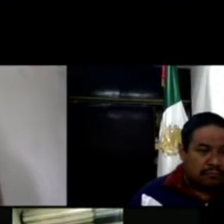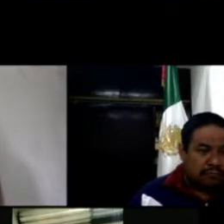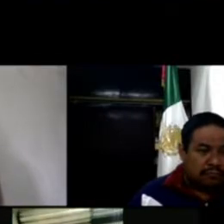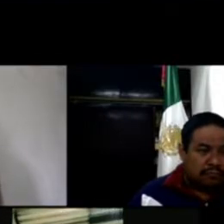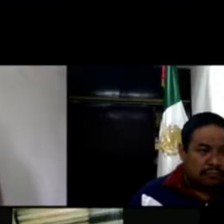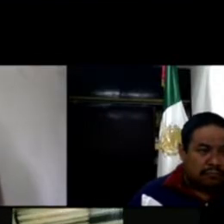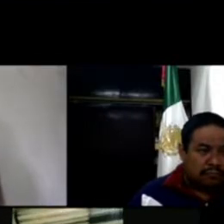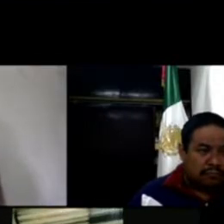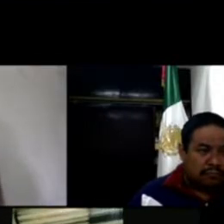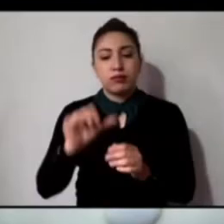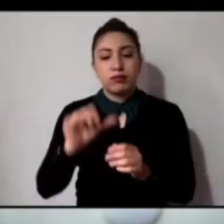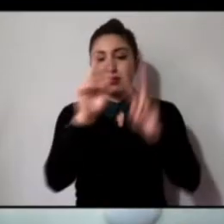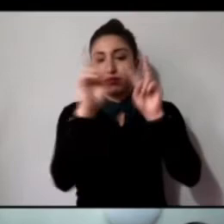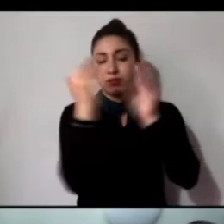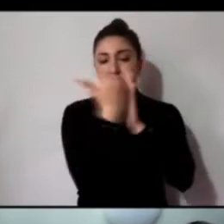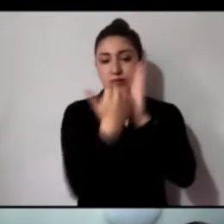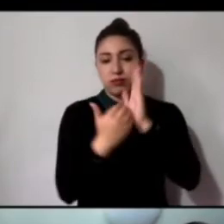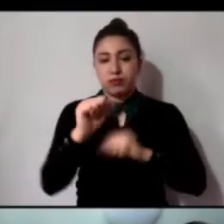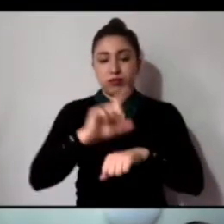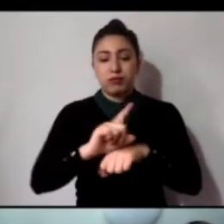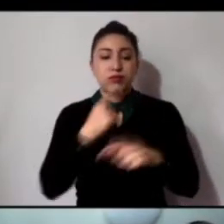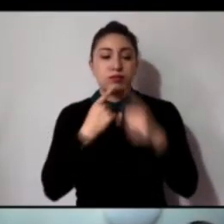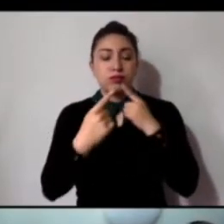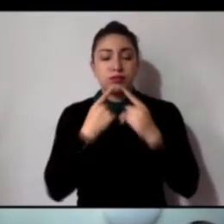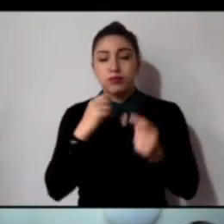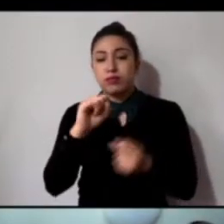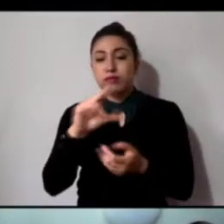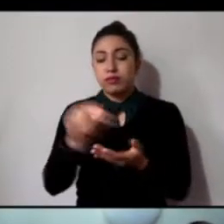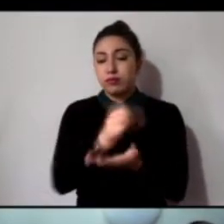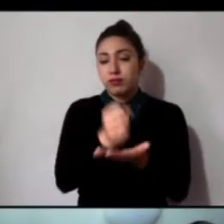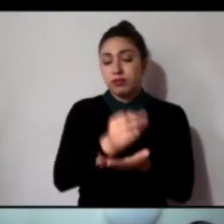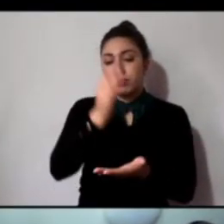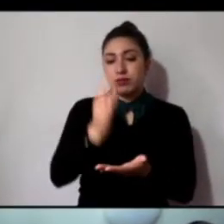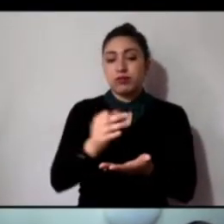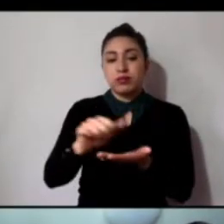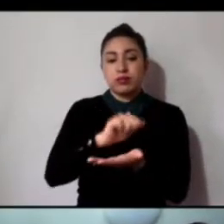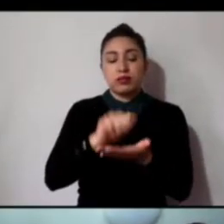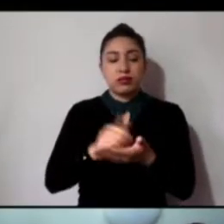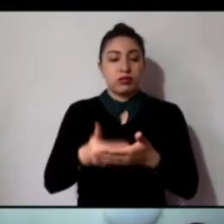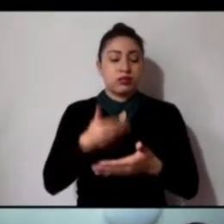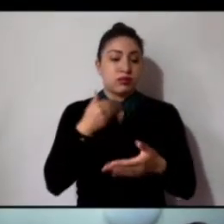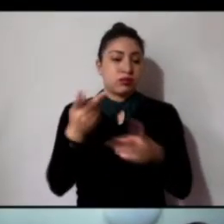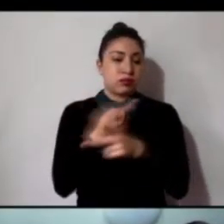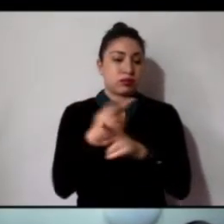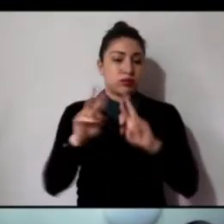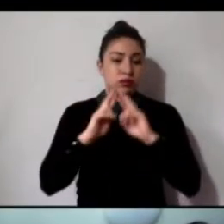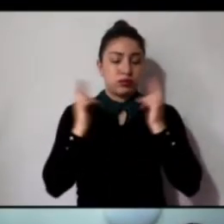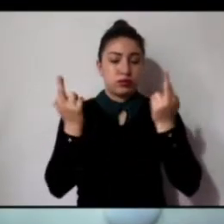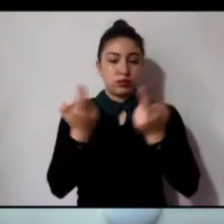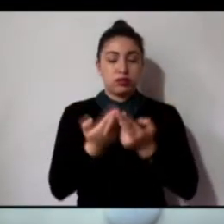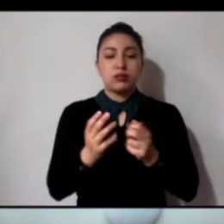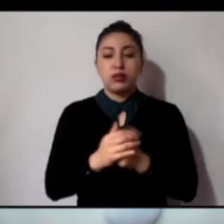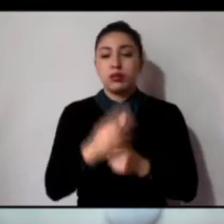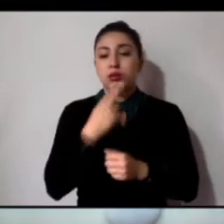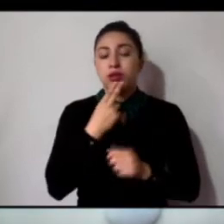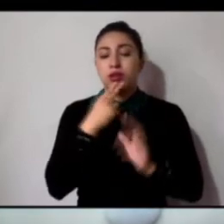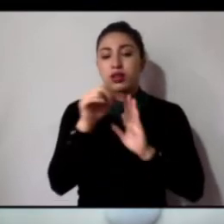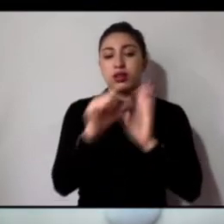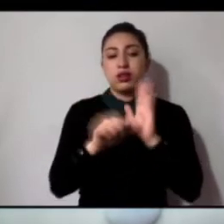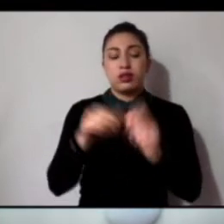El siguiente punto al orden del día es la lectura, discusión, en su caso, aprobación del acta de la sesión anterior. De conformidad con el artículo